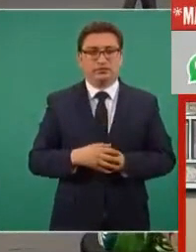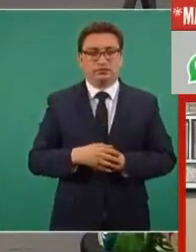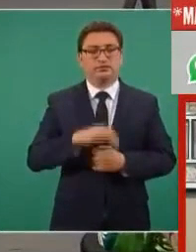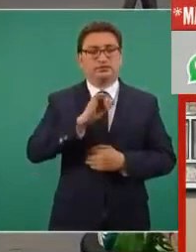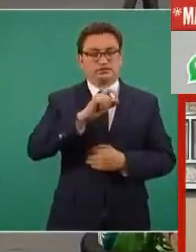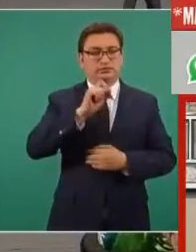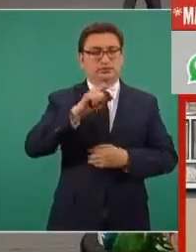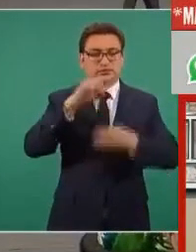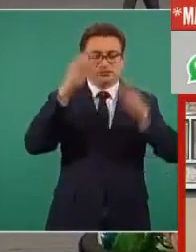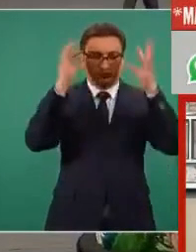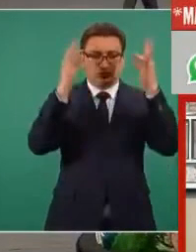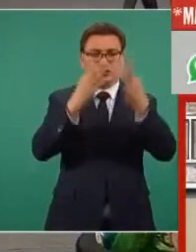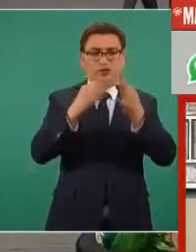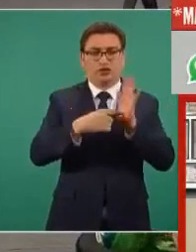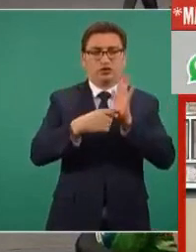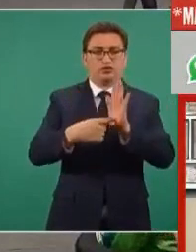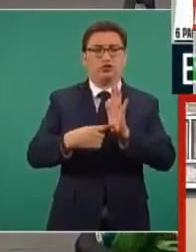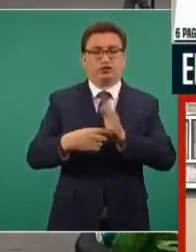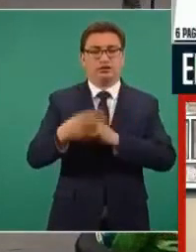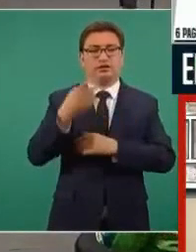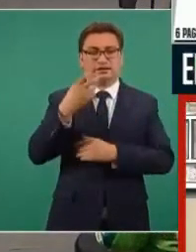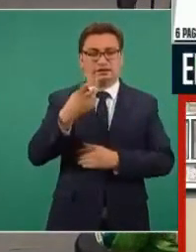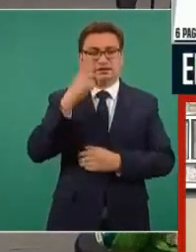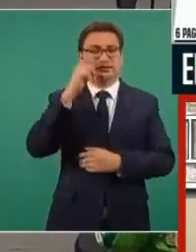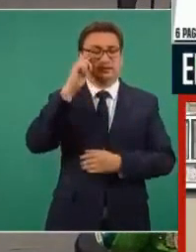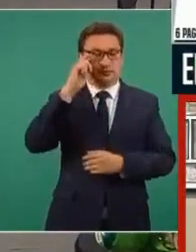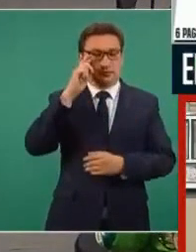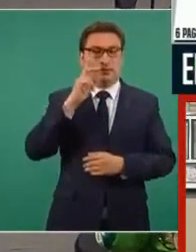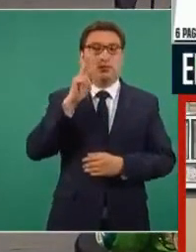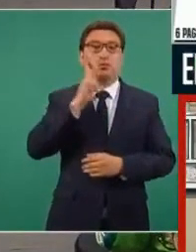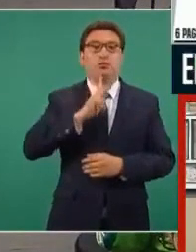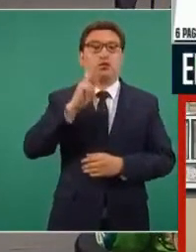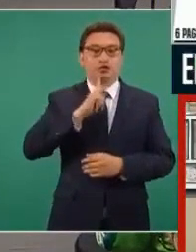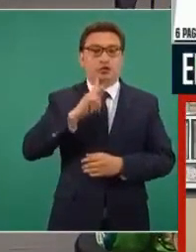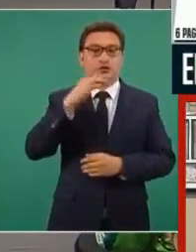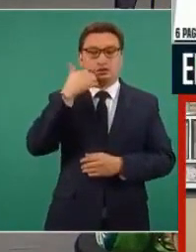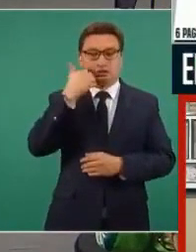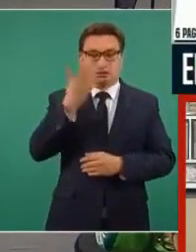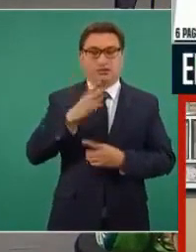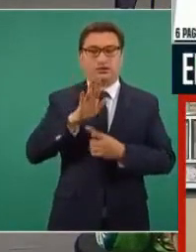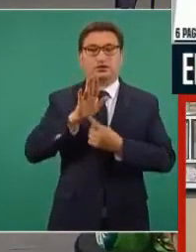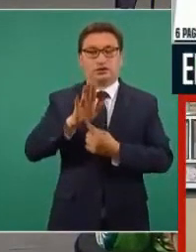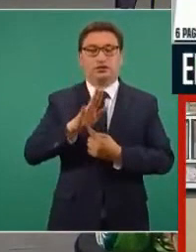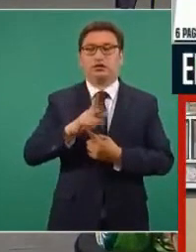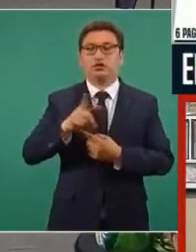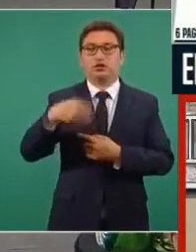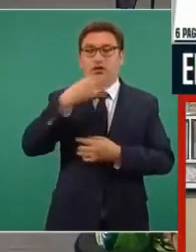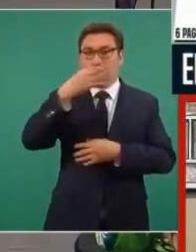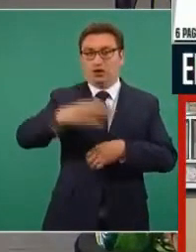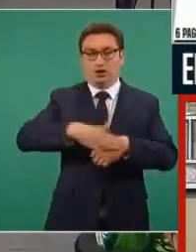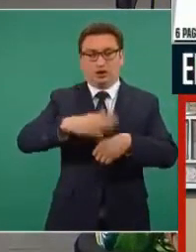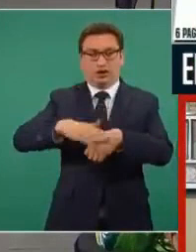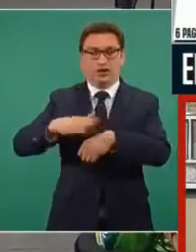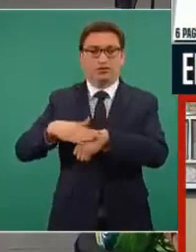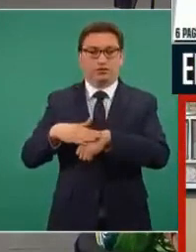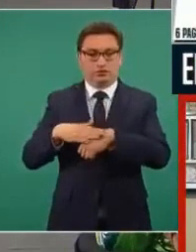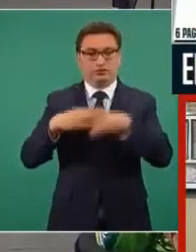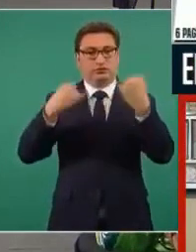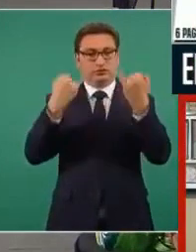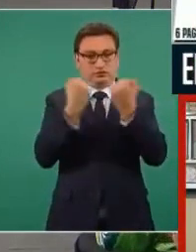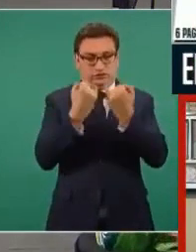Sí, de aduanas, nada más para que… Y esto además, porque se los mando a avisar